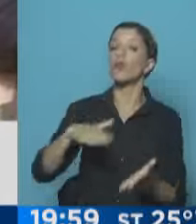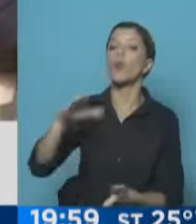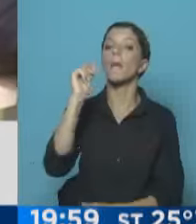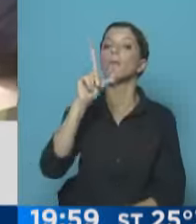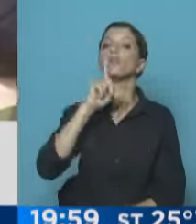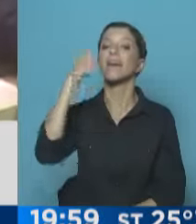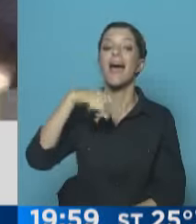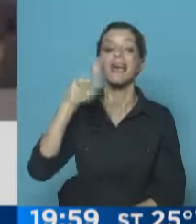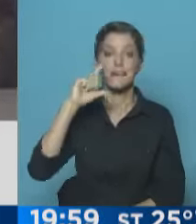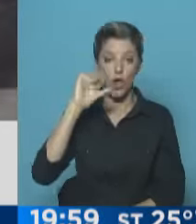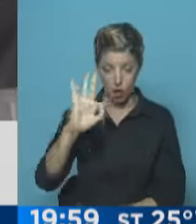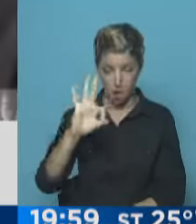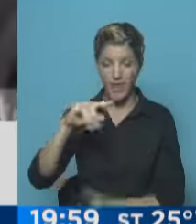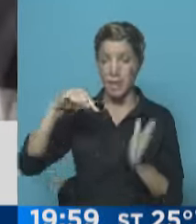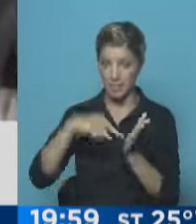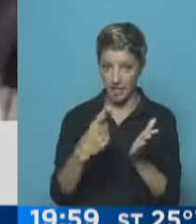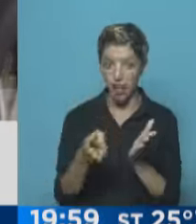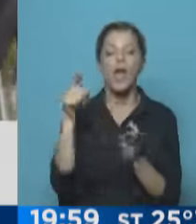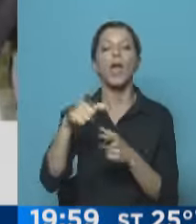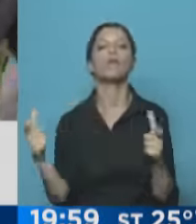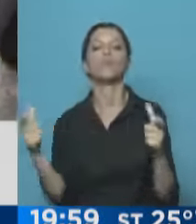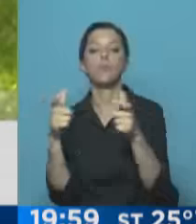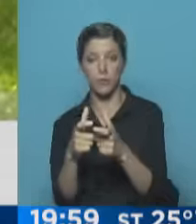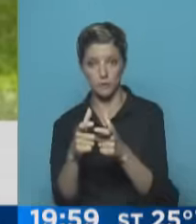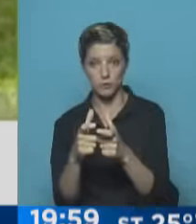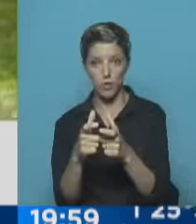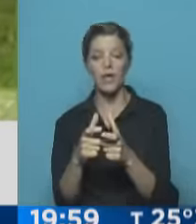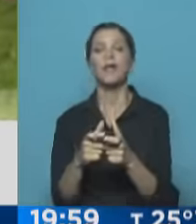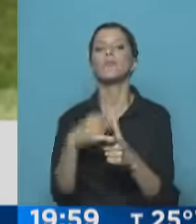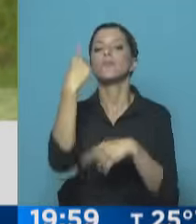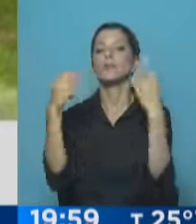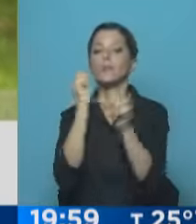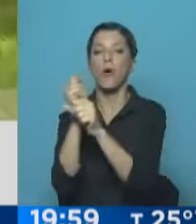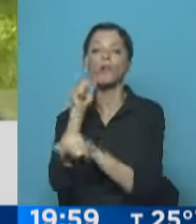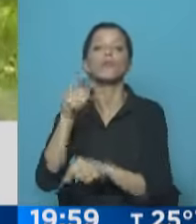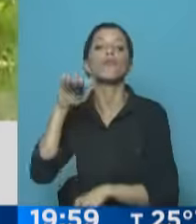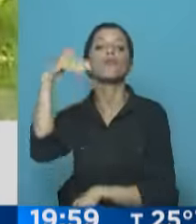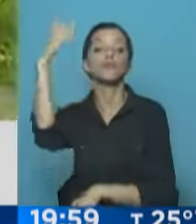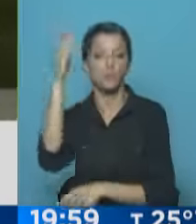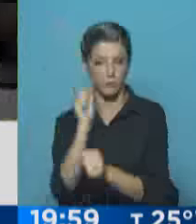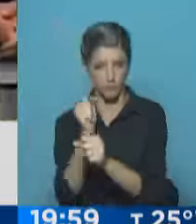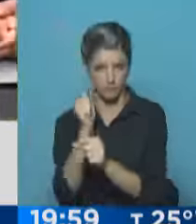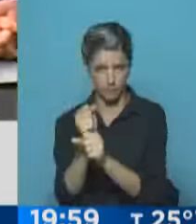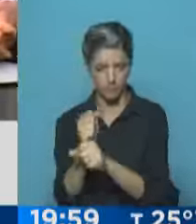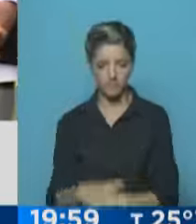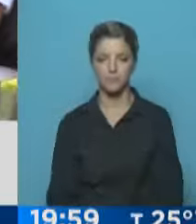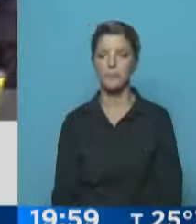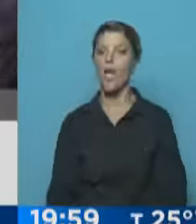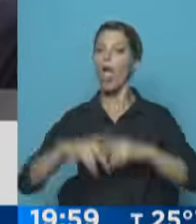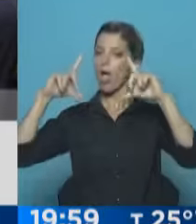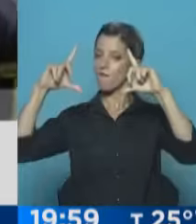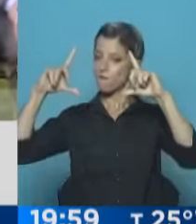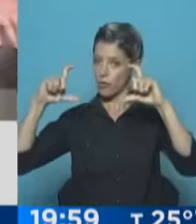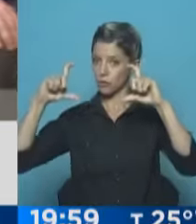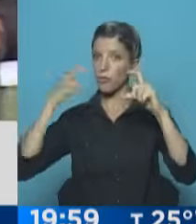ciudad de Buenos Aires, en un acto en el que reunió a la primera línea de funcionarios de su futura gestión. La foto que ofreció